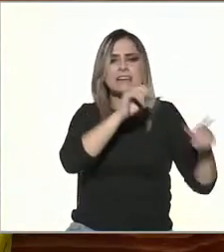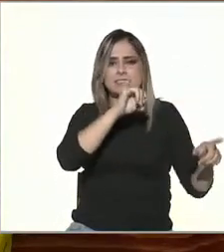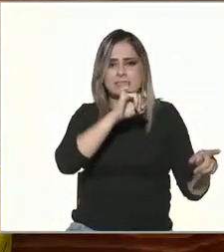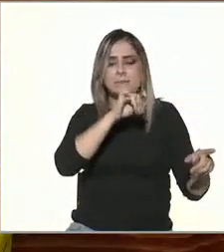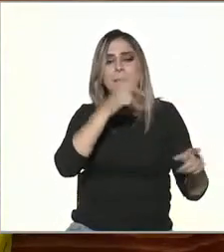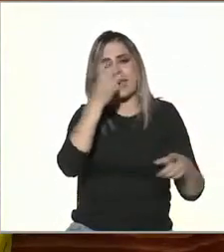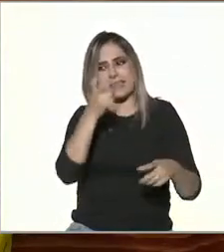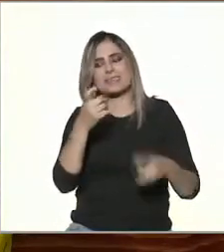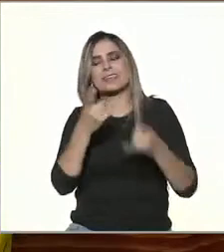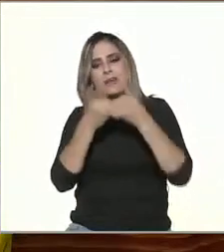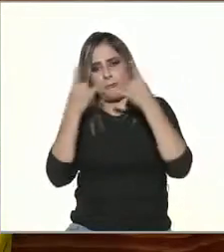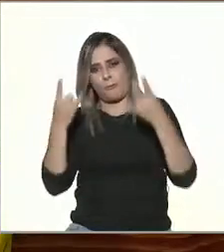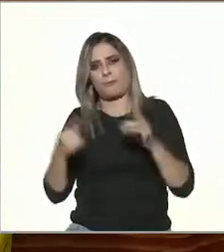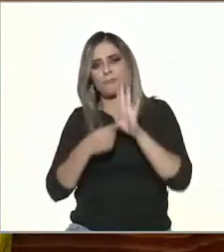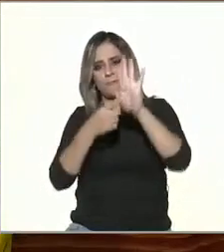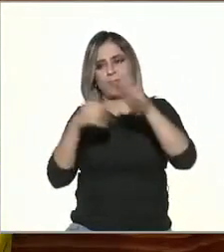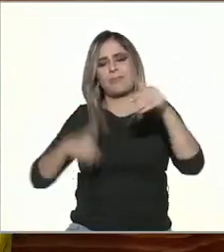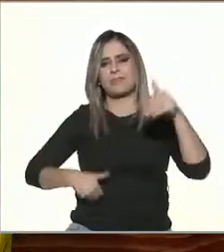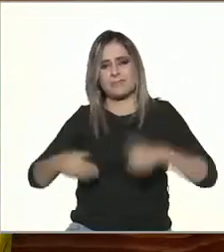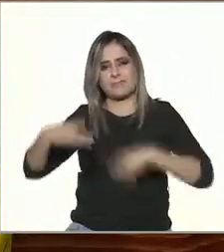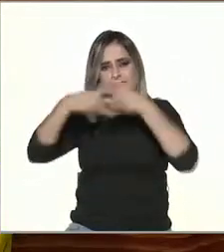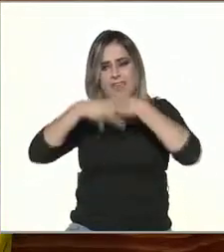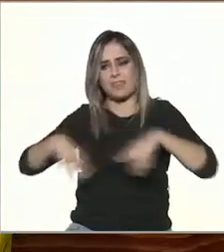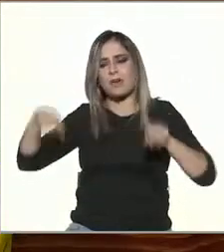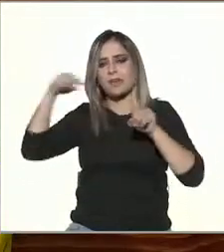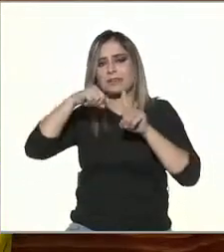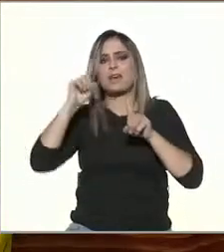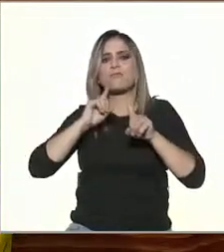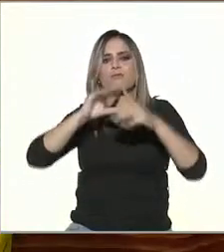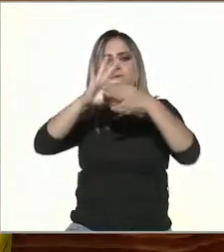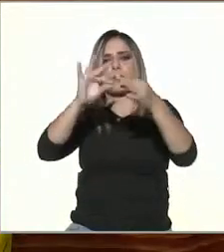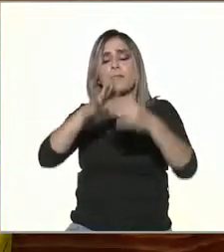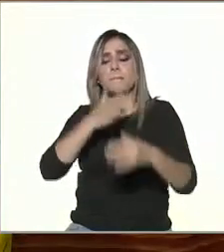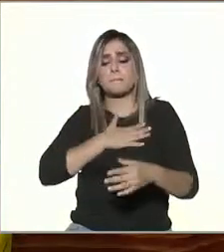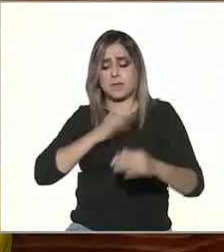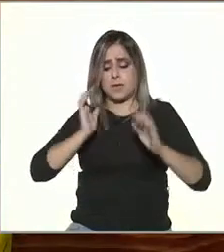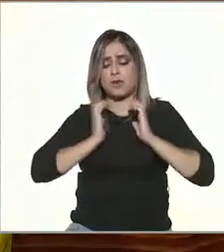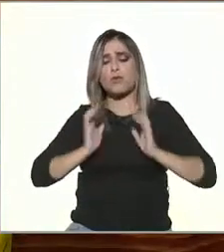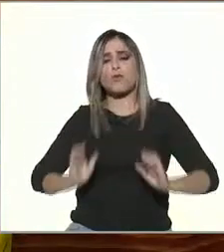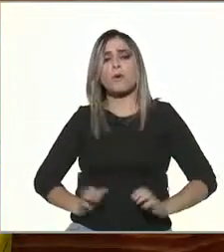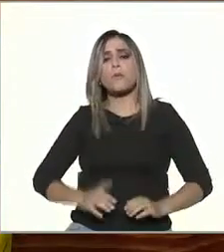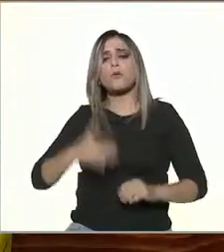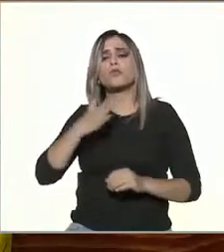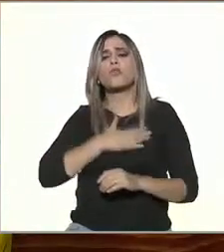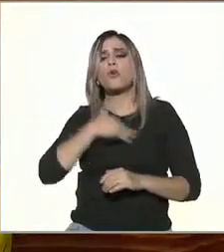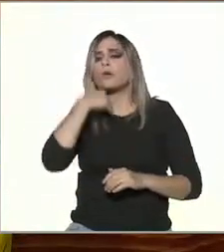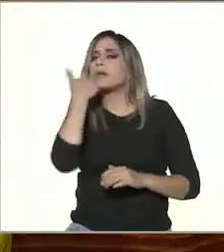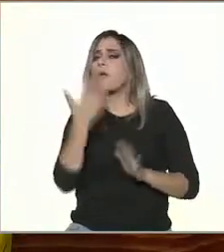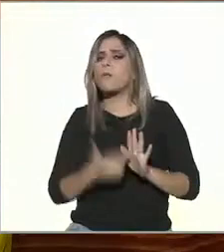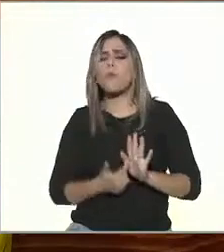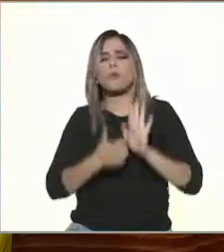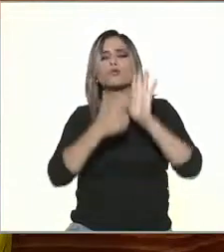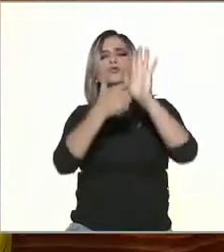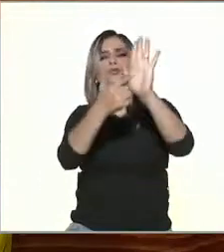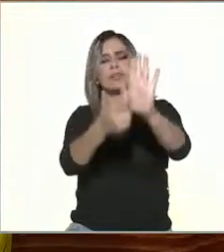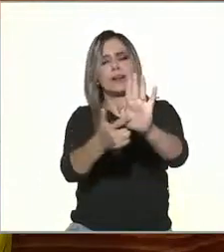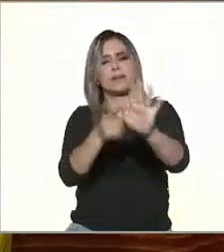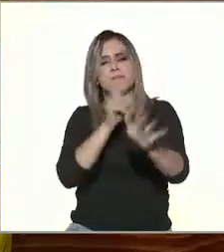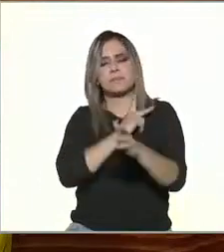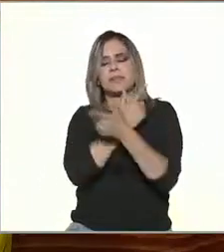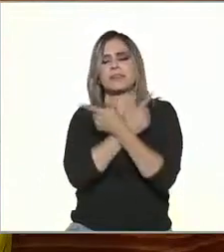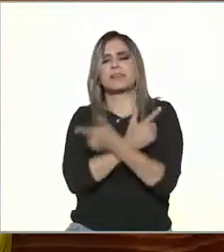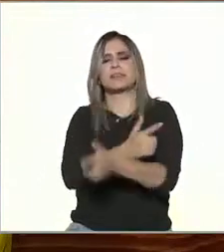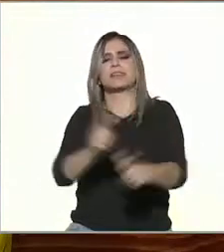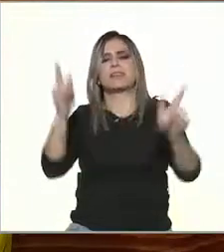mujer que pone las cartas sobre la mesa y dice esto es mi cuerpo y esto es lo que quiero mostrar y lo hago con toda la